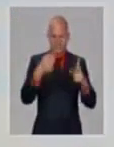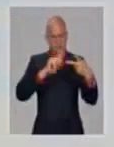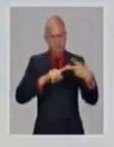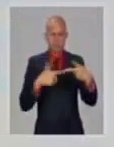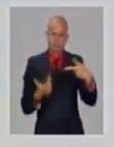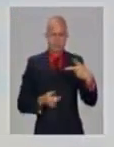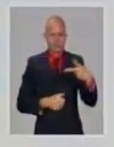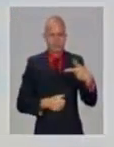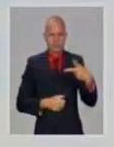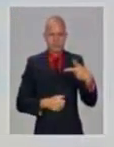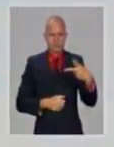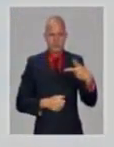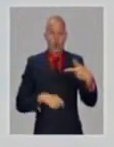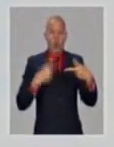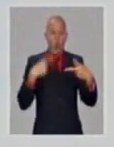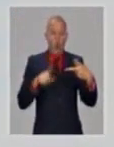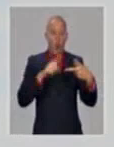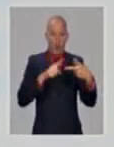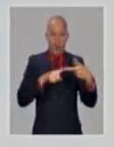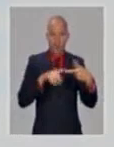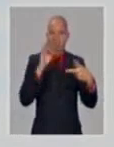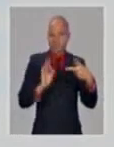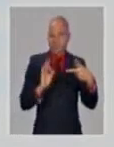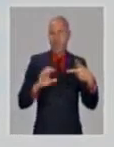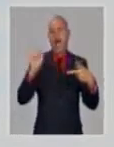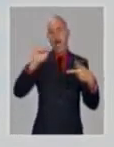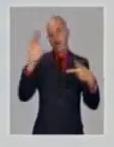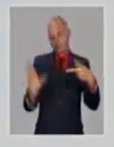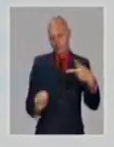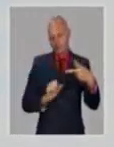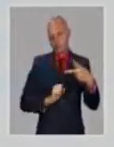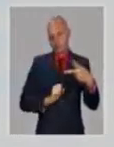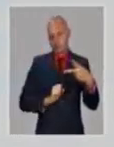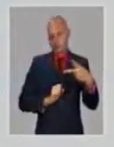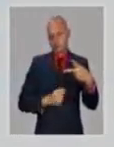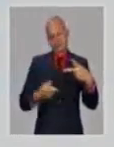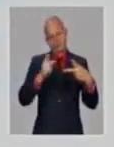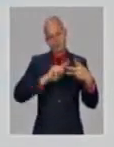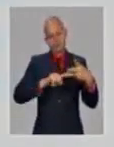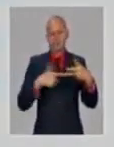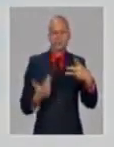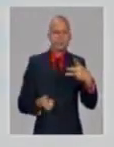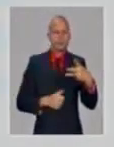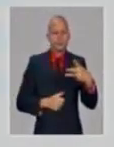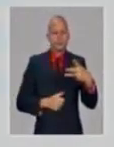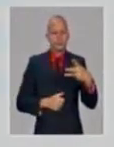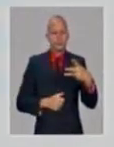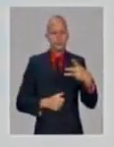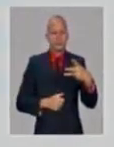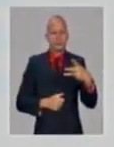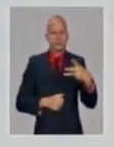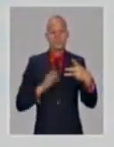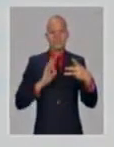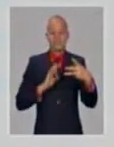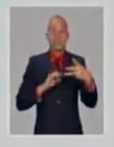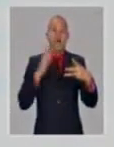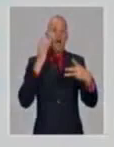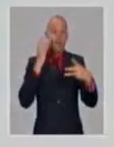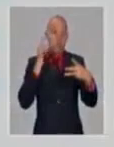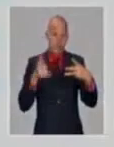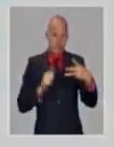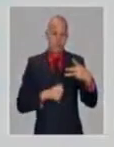la variante notificada en Sudáfrica, y en tercera prioridad, la variante notificada en California.